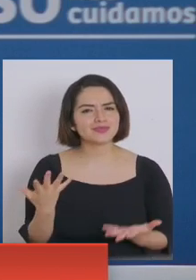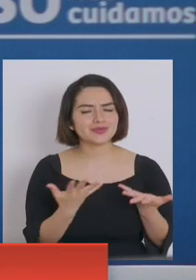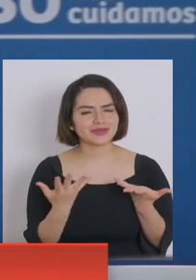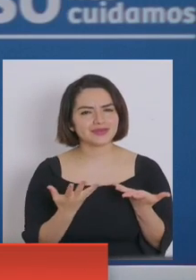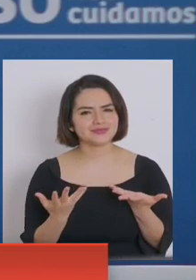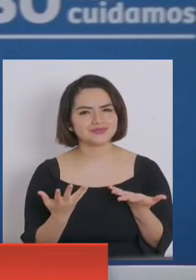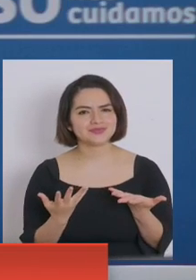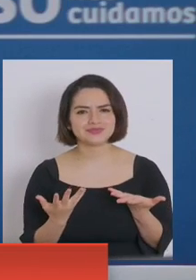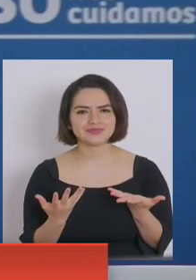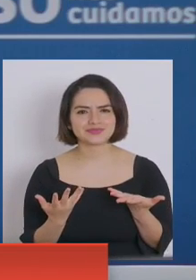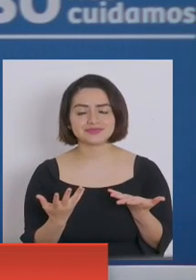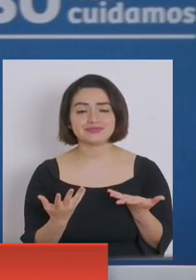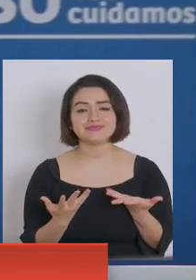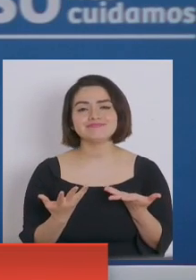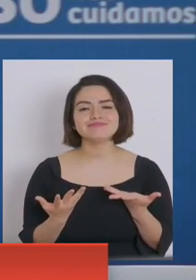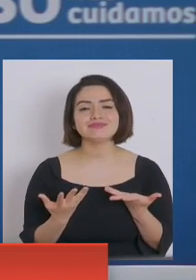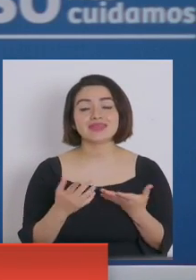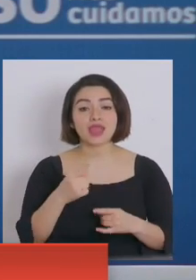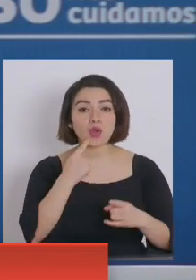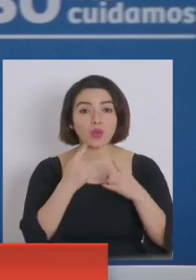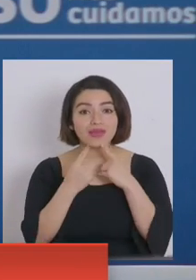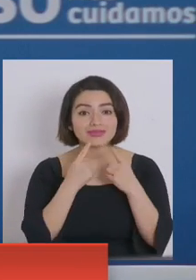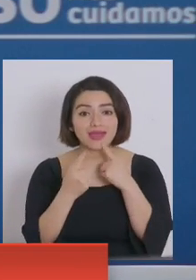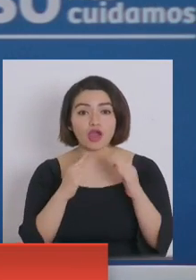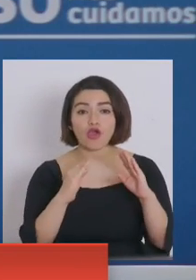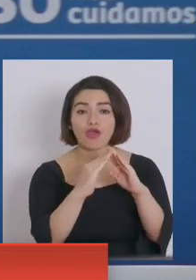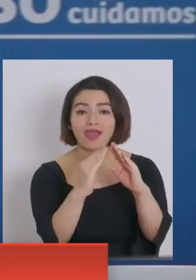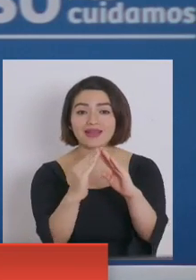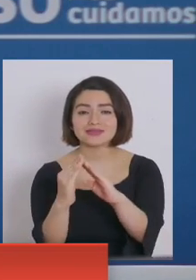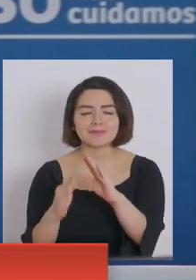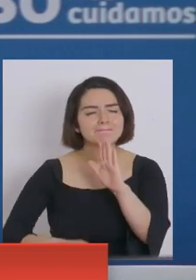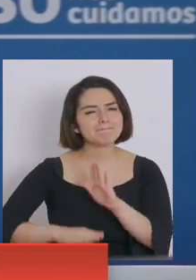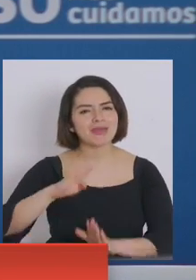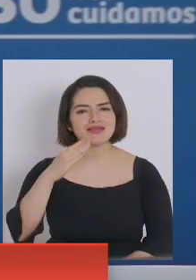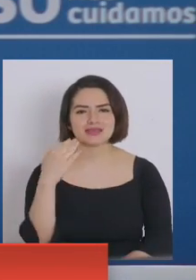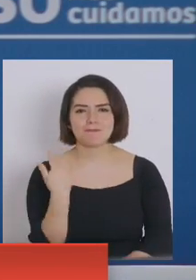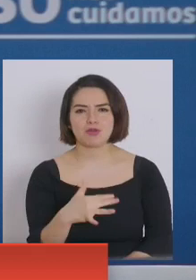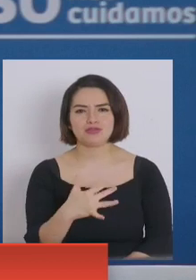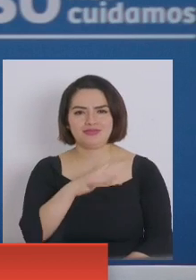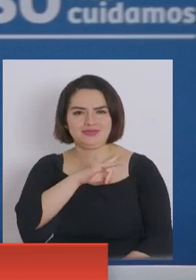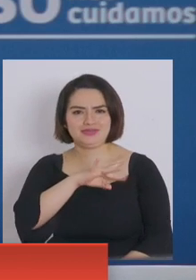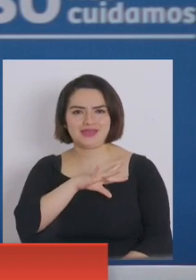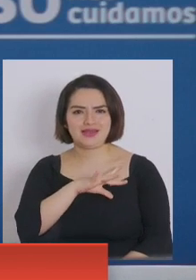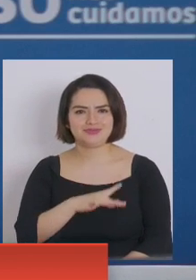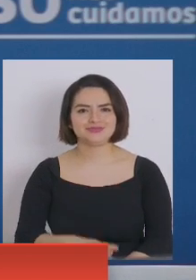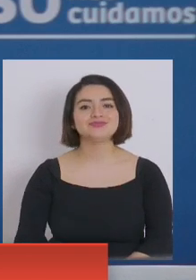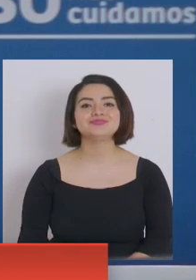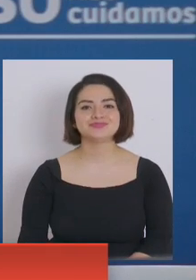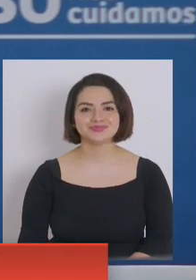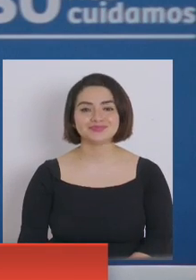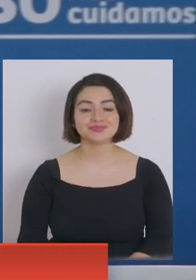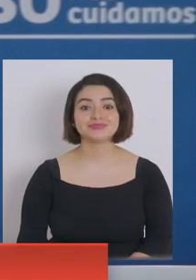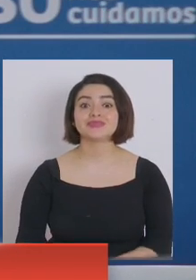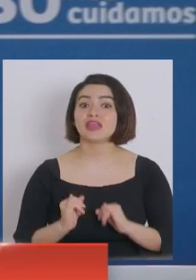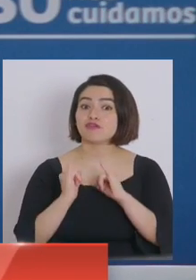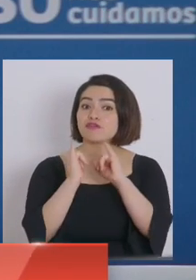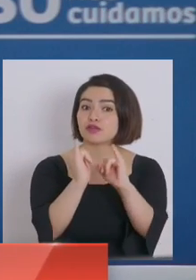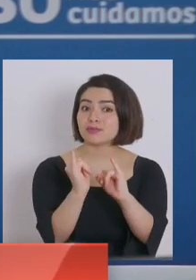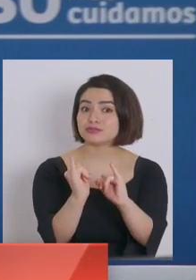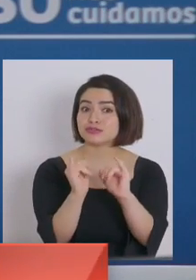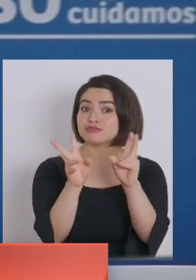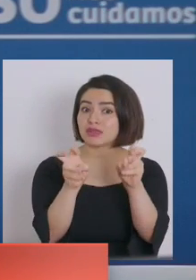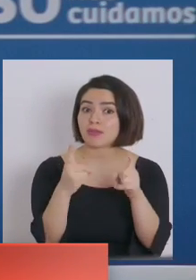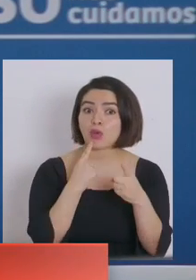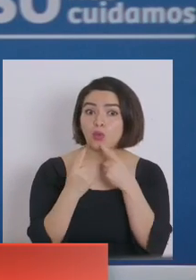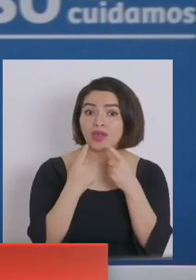considerada, entre comillas, la encuesta de hogares más importante de Chile. Para referirse a este tema